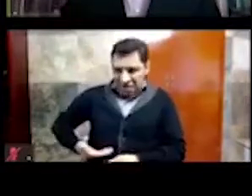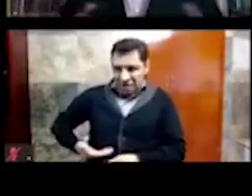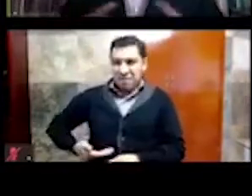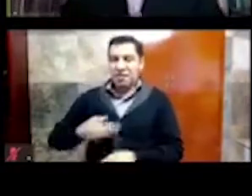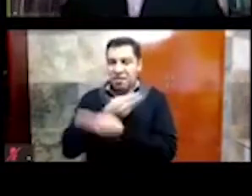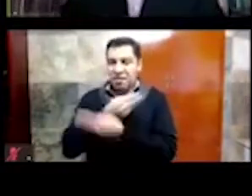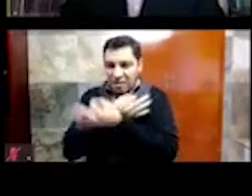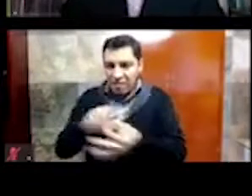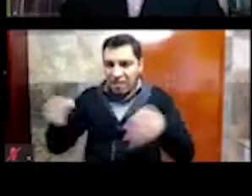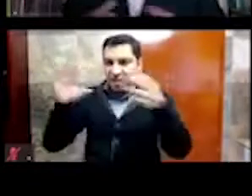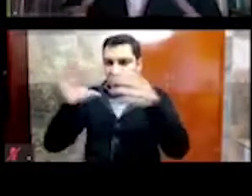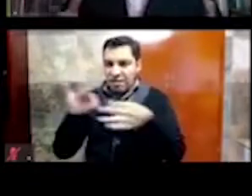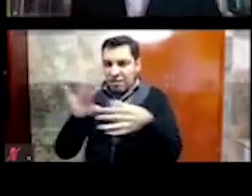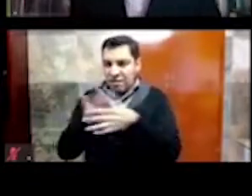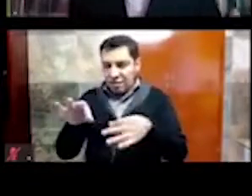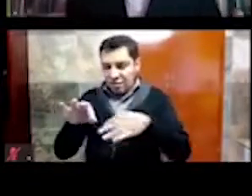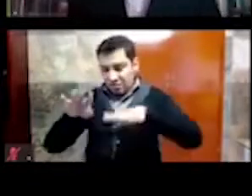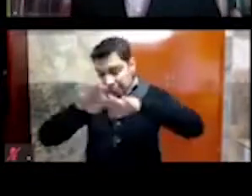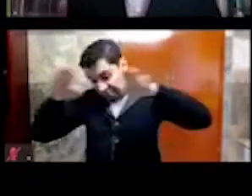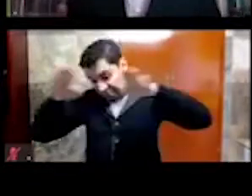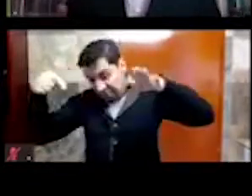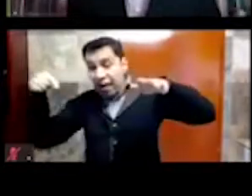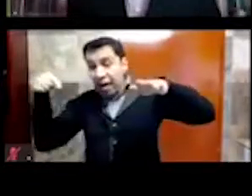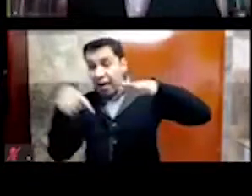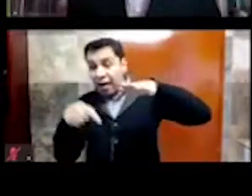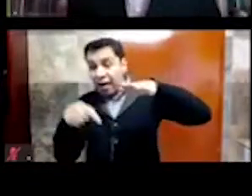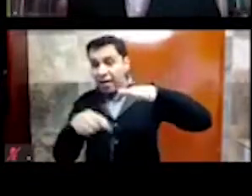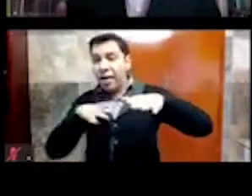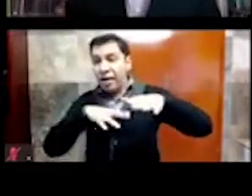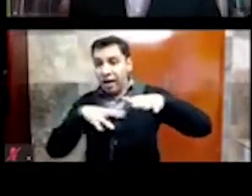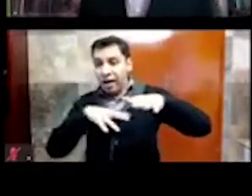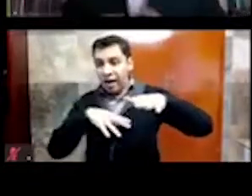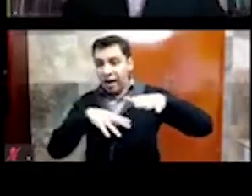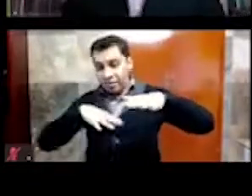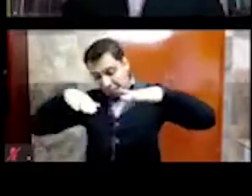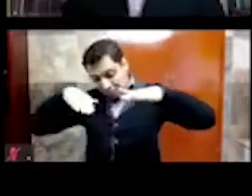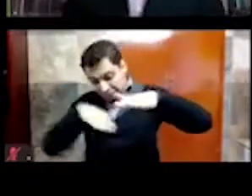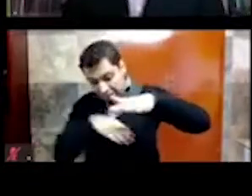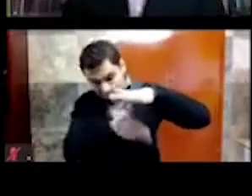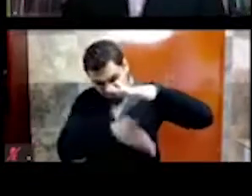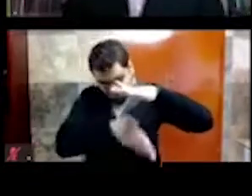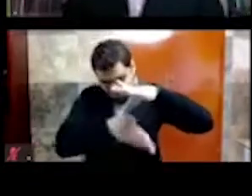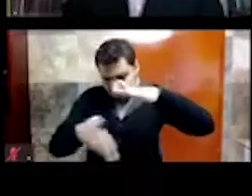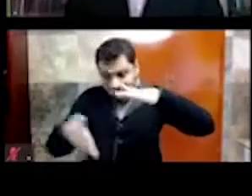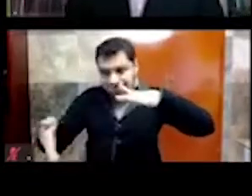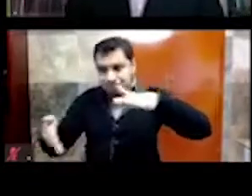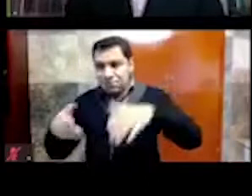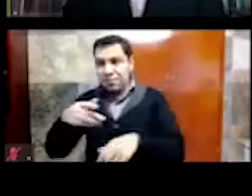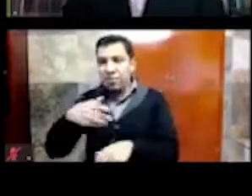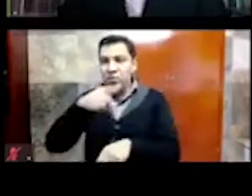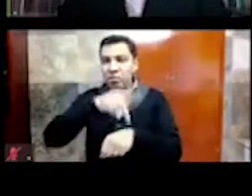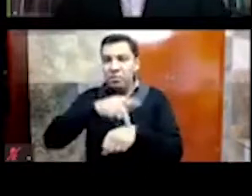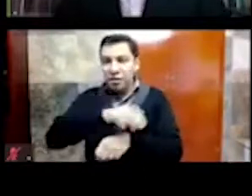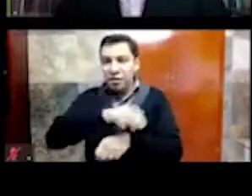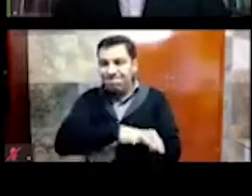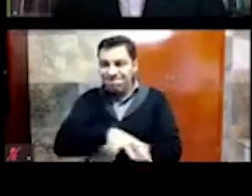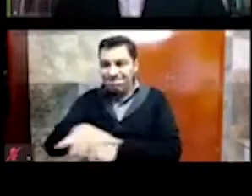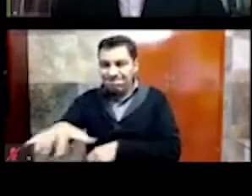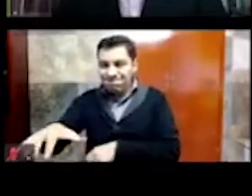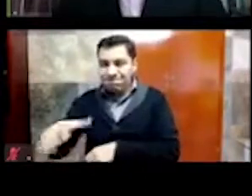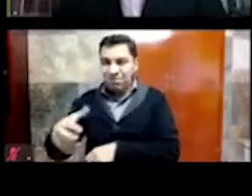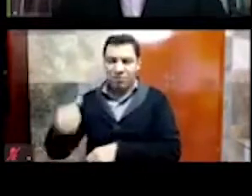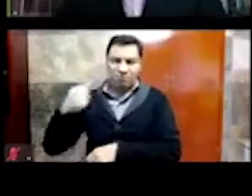Moctezuma, en Monta de Piedad se encuentran los restos del Palacio de Axayacas, entonces, pues vemos que mucho de estos